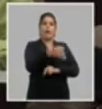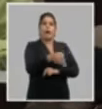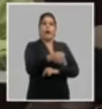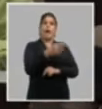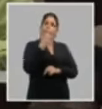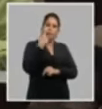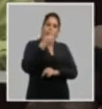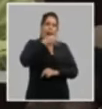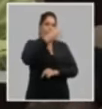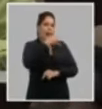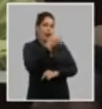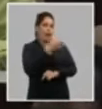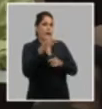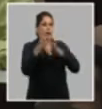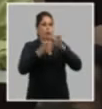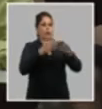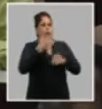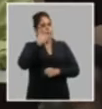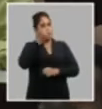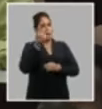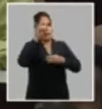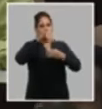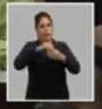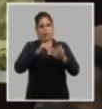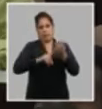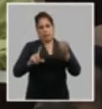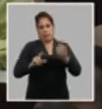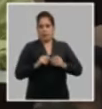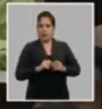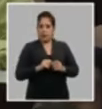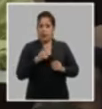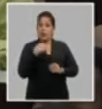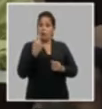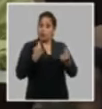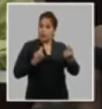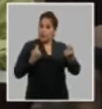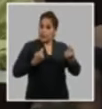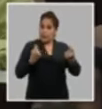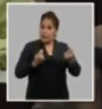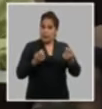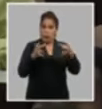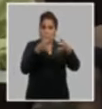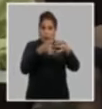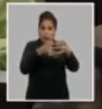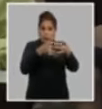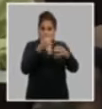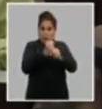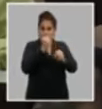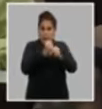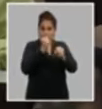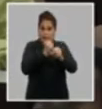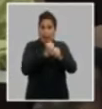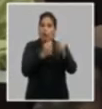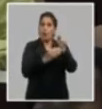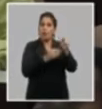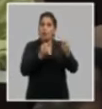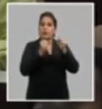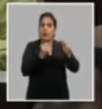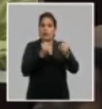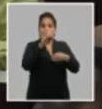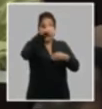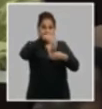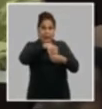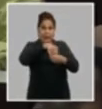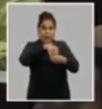con ese enfoque de lograr un funcionamiento integral del partido nosotros insistíamos en la comisión en la idea de que fortalecer la vida